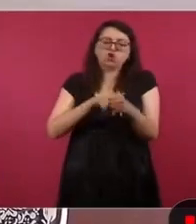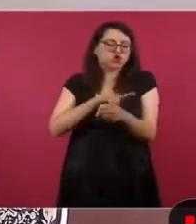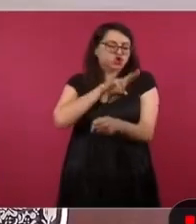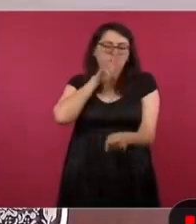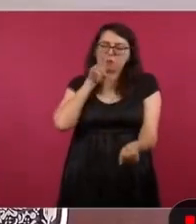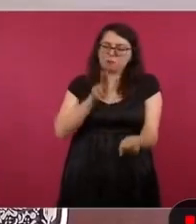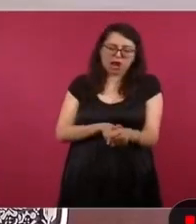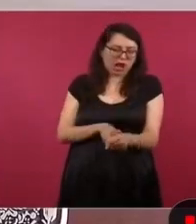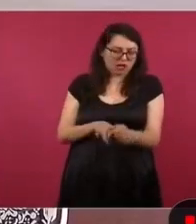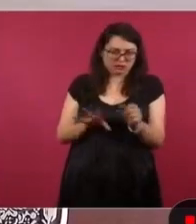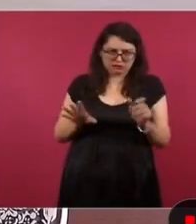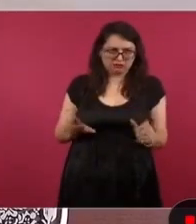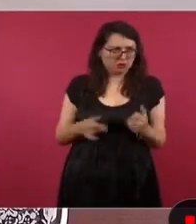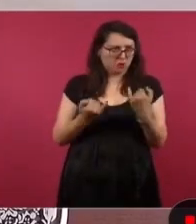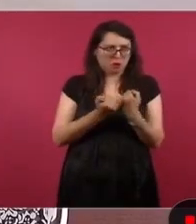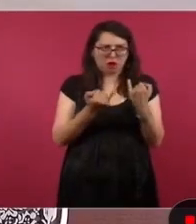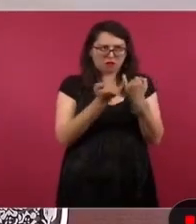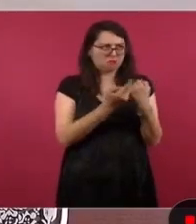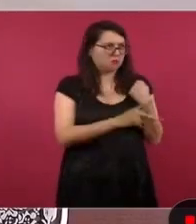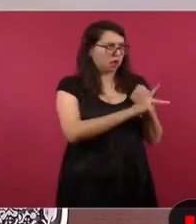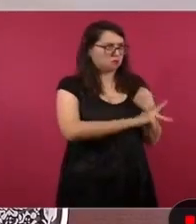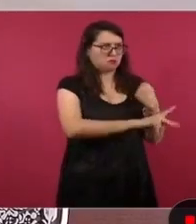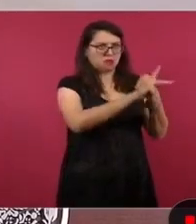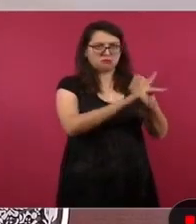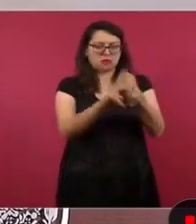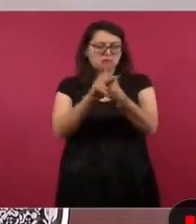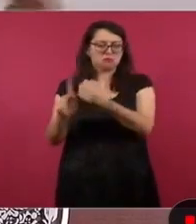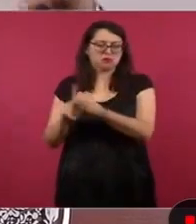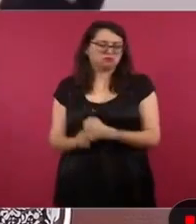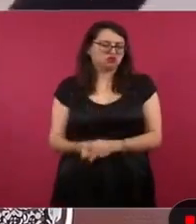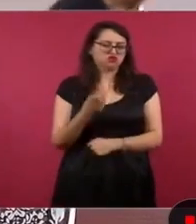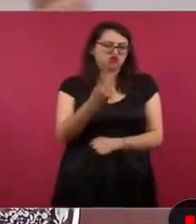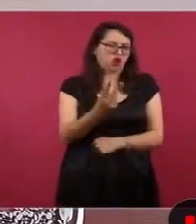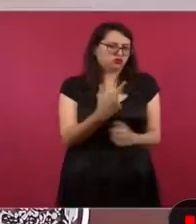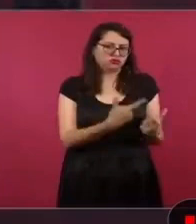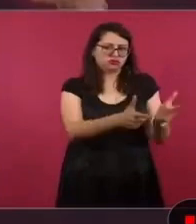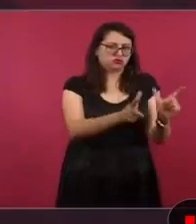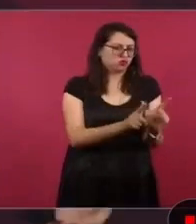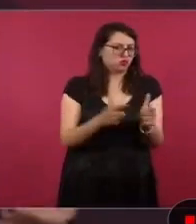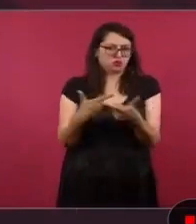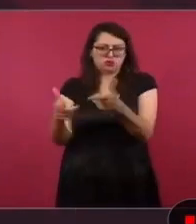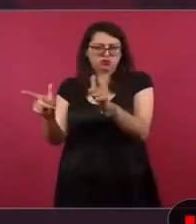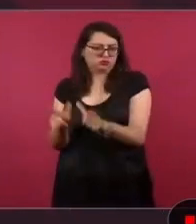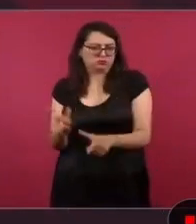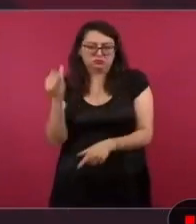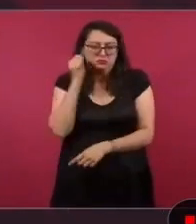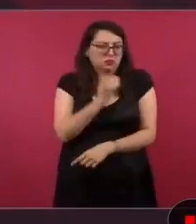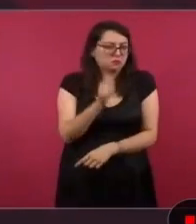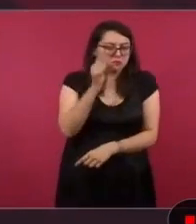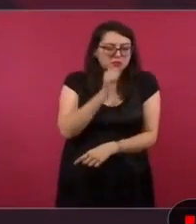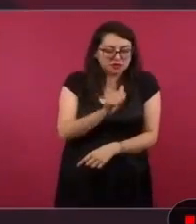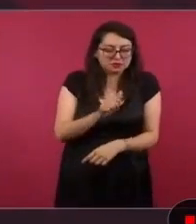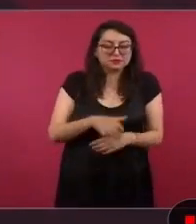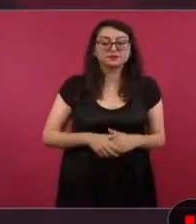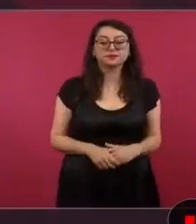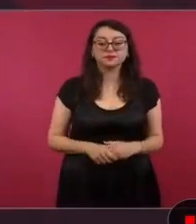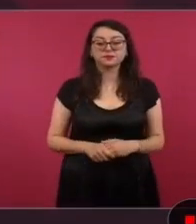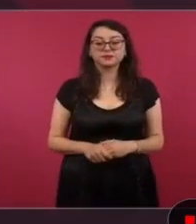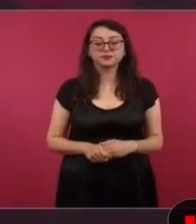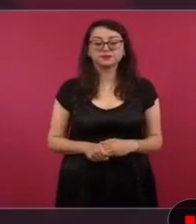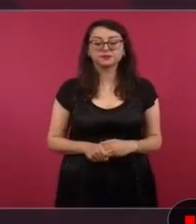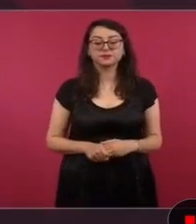yo también considero que